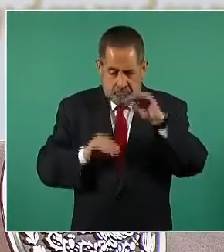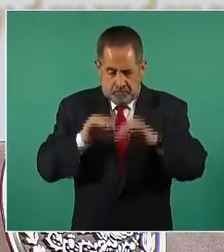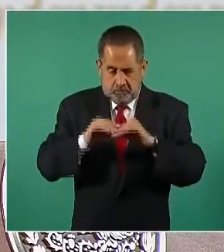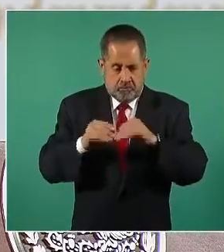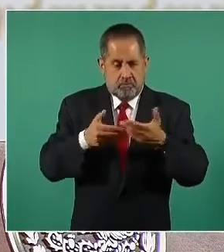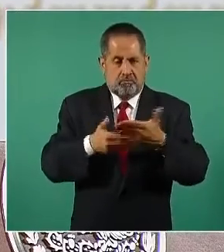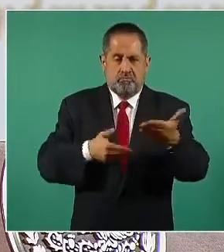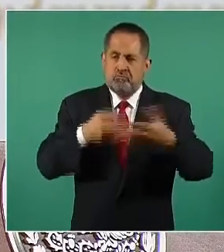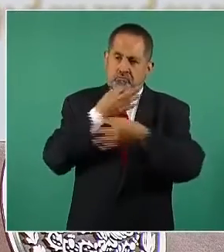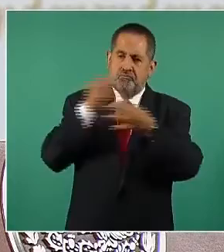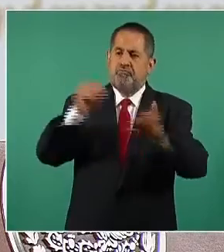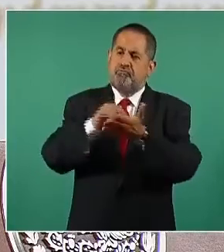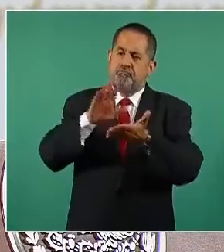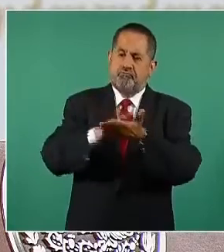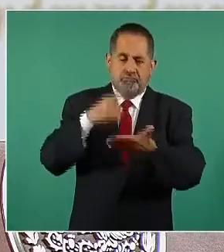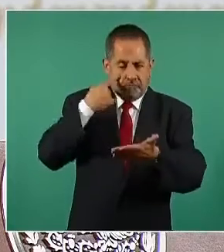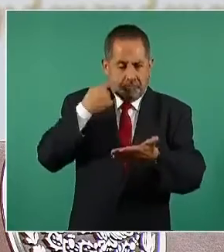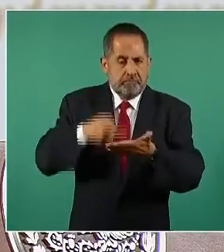el decreto.